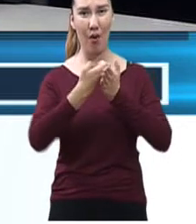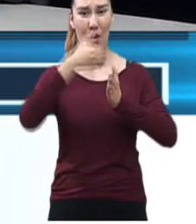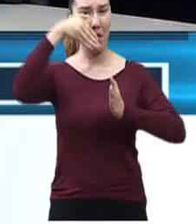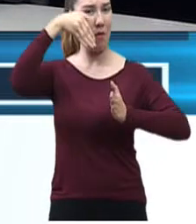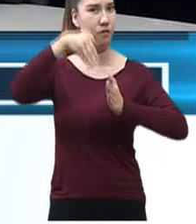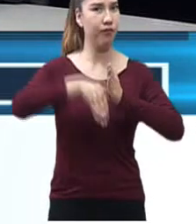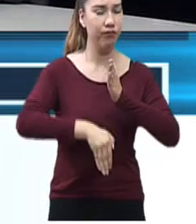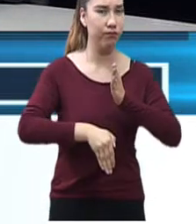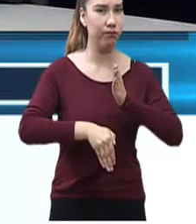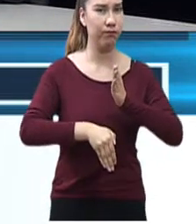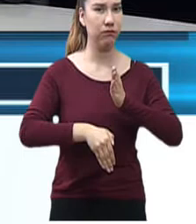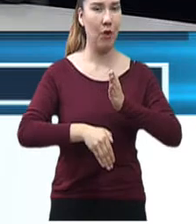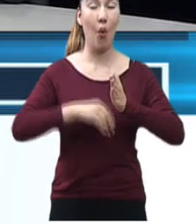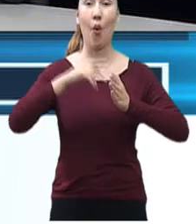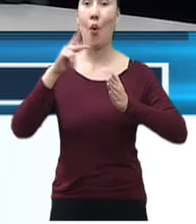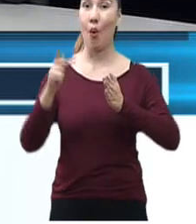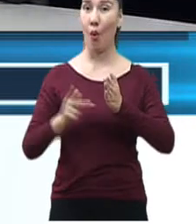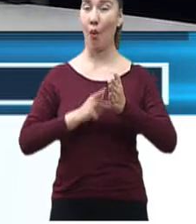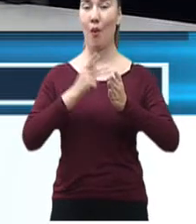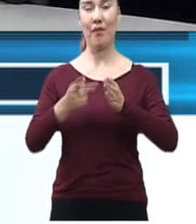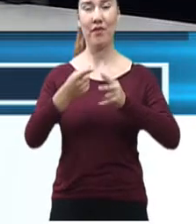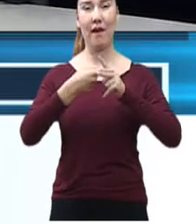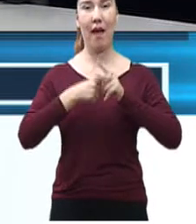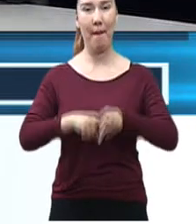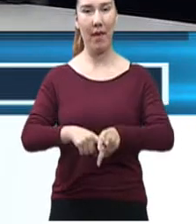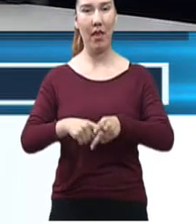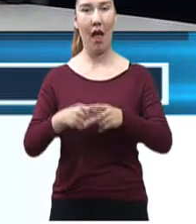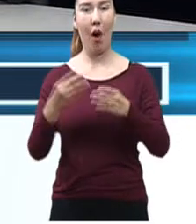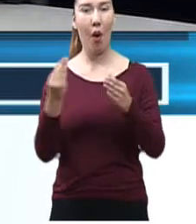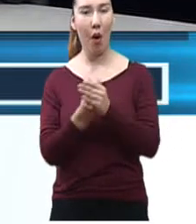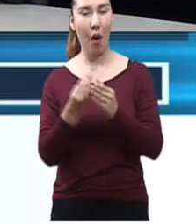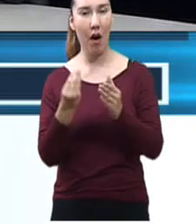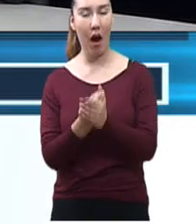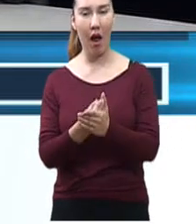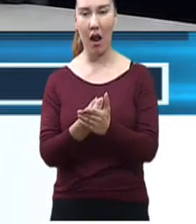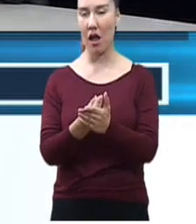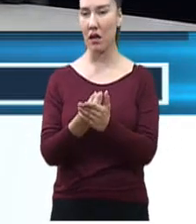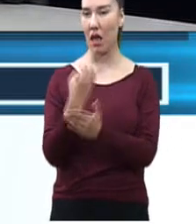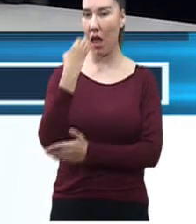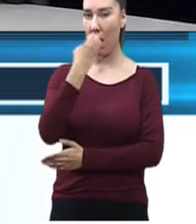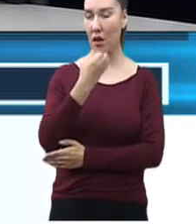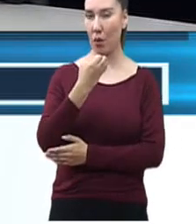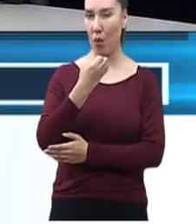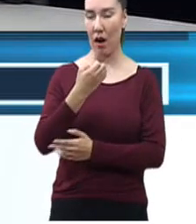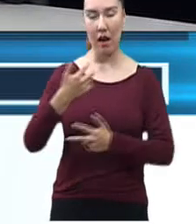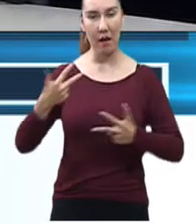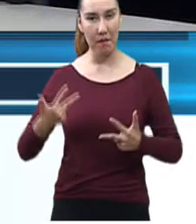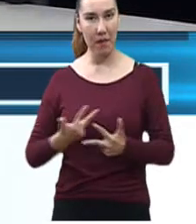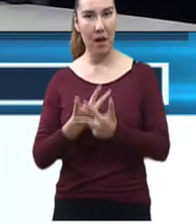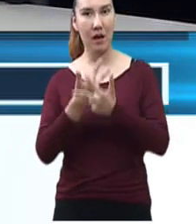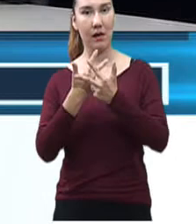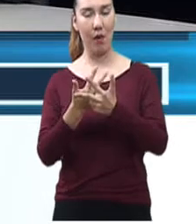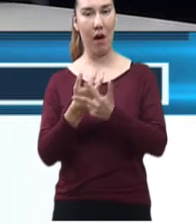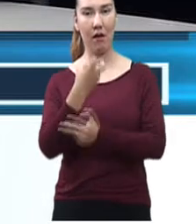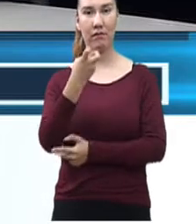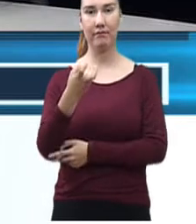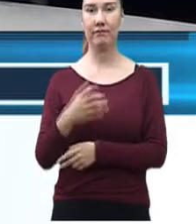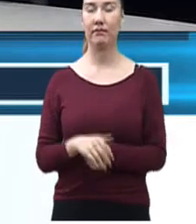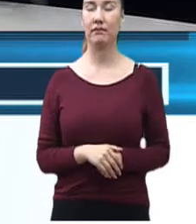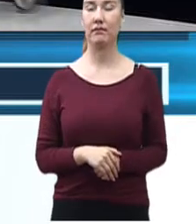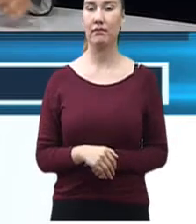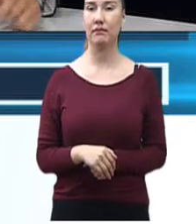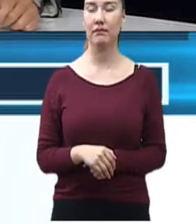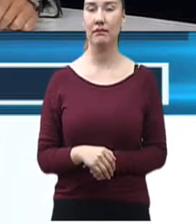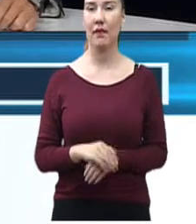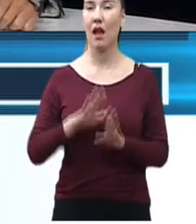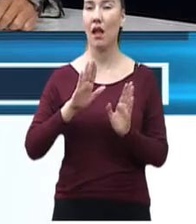también a clases de manera virtual, remota, no presencial. Y que también, en este caso, mire, prácticamente lo hemos visto